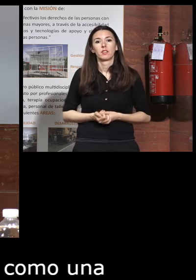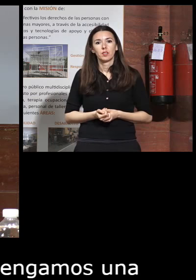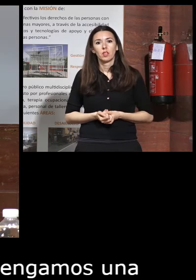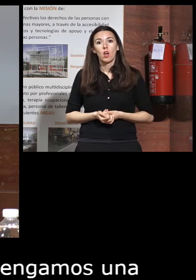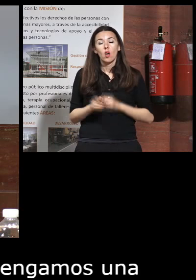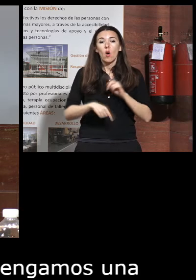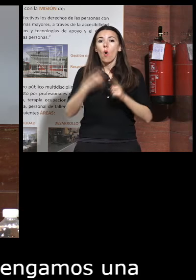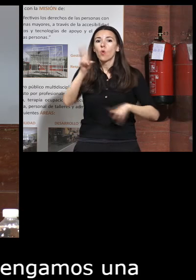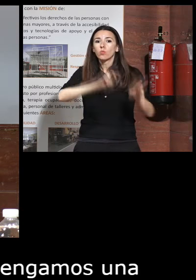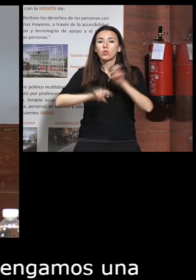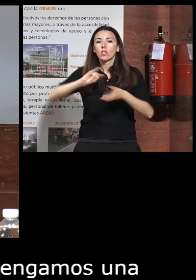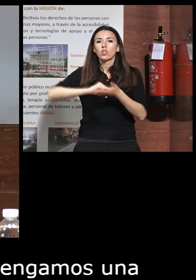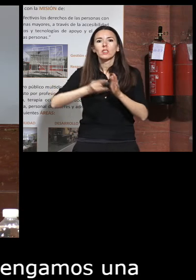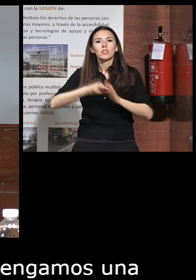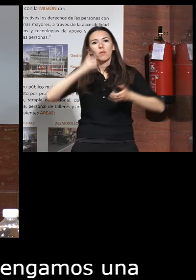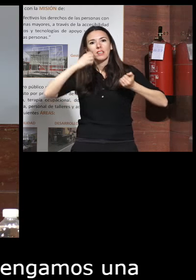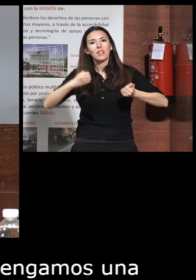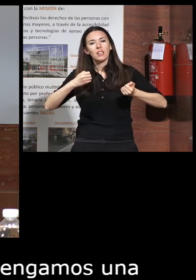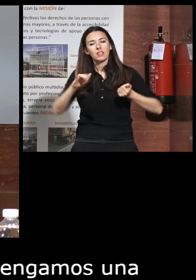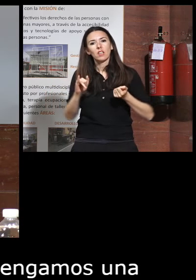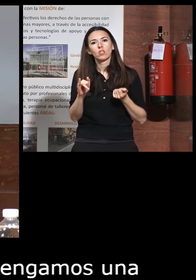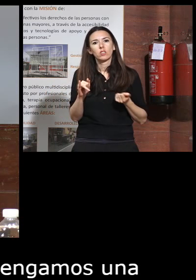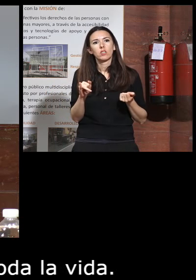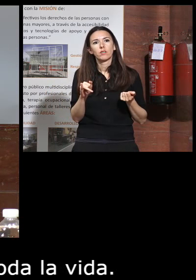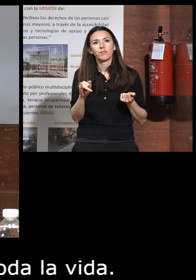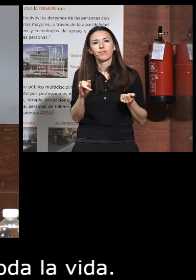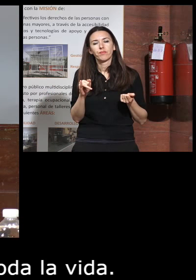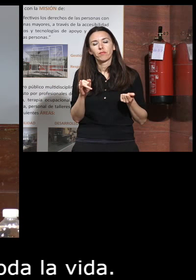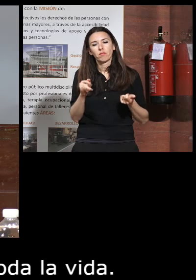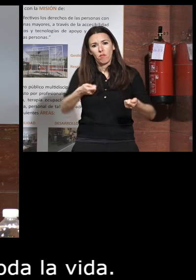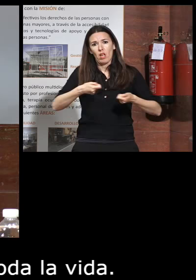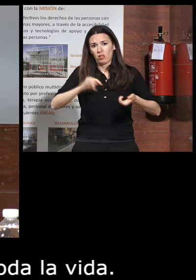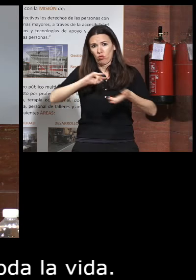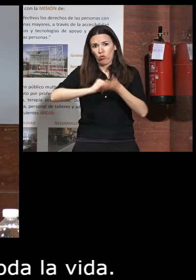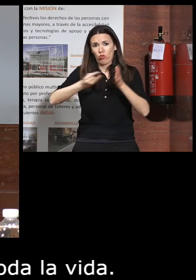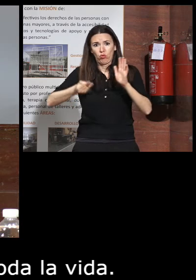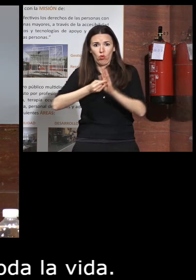buscando los sistemas sanitarios eran soluciones para